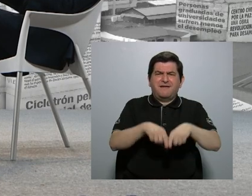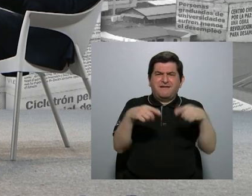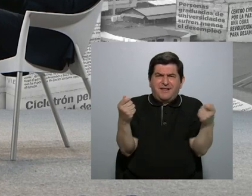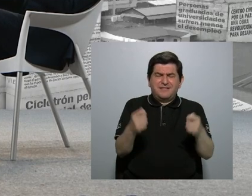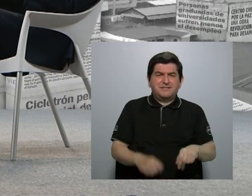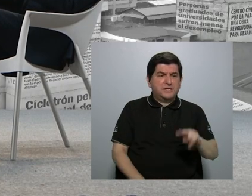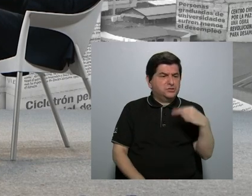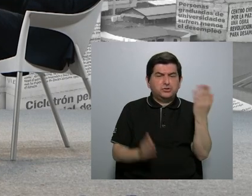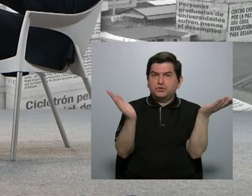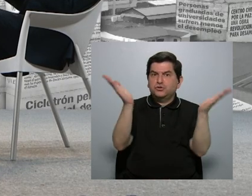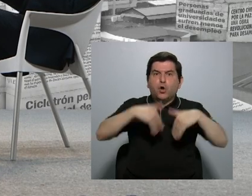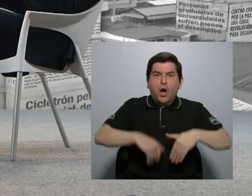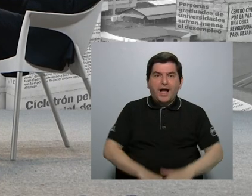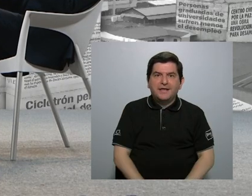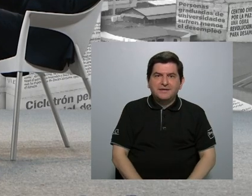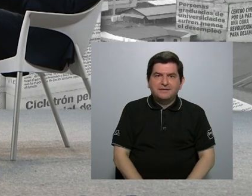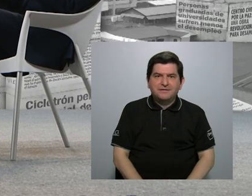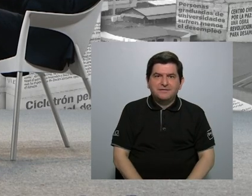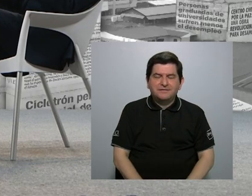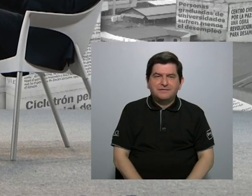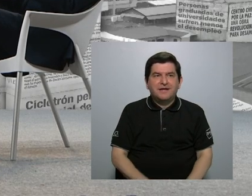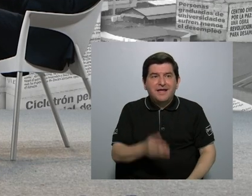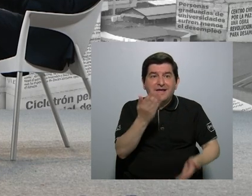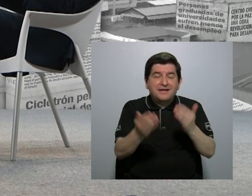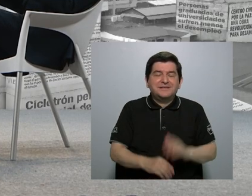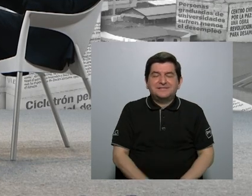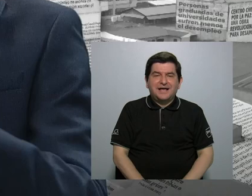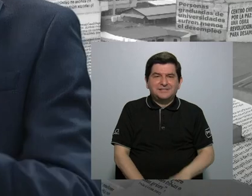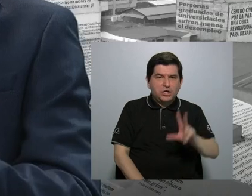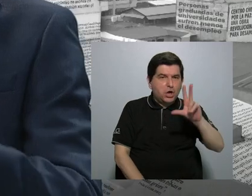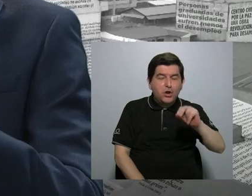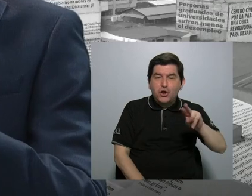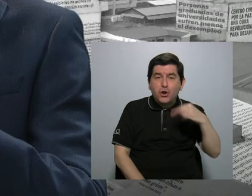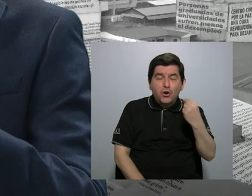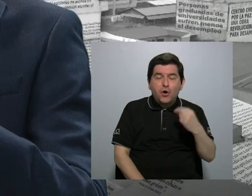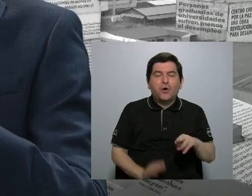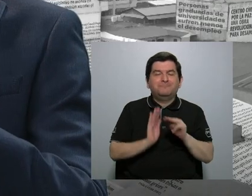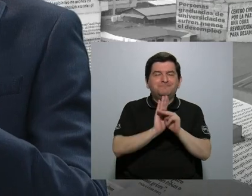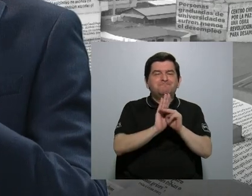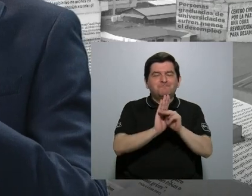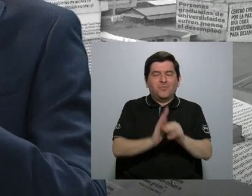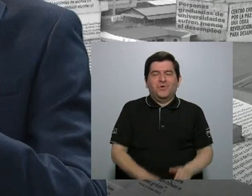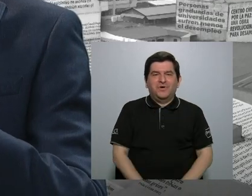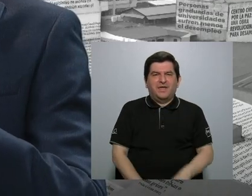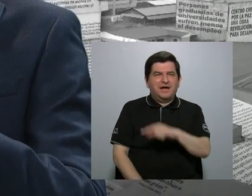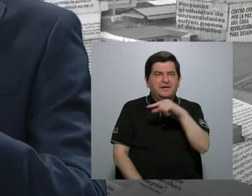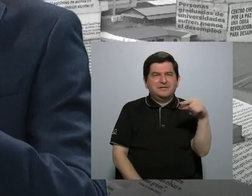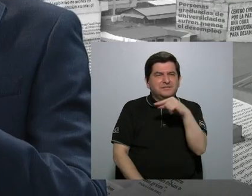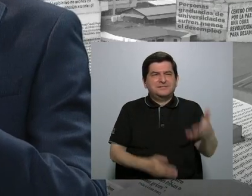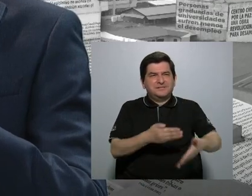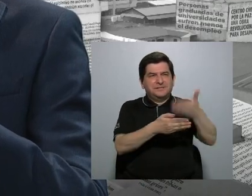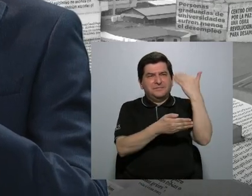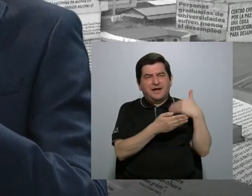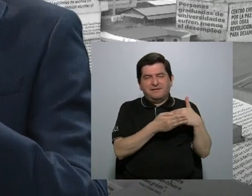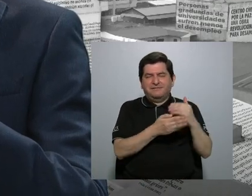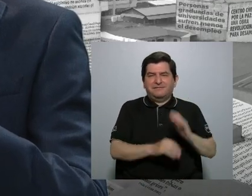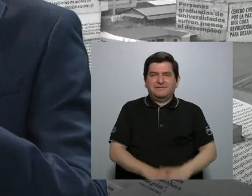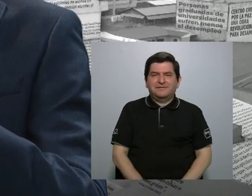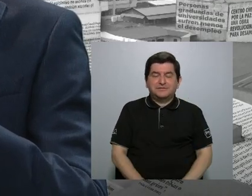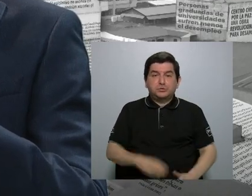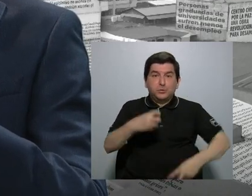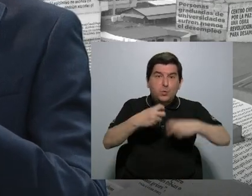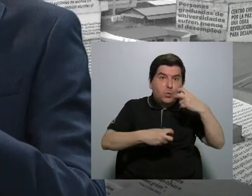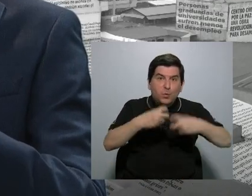no hay noticia. La no noticia, esta vez, la moda. tuvimos las semanas atrás, o días atrás, más bien, un